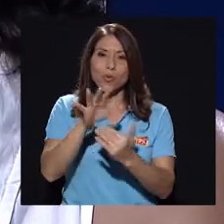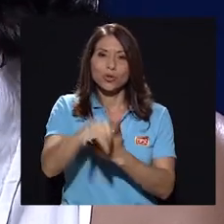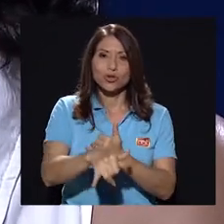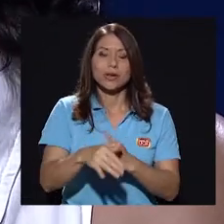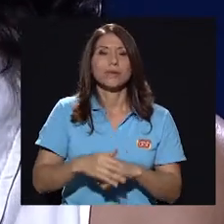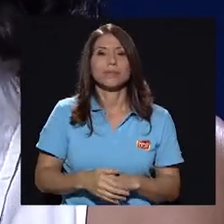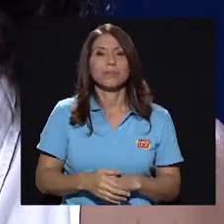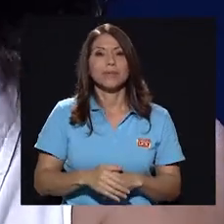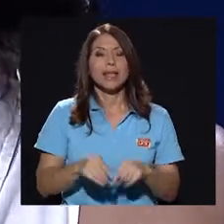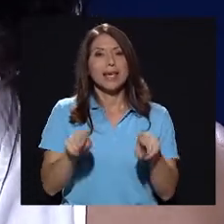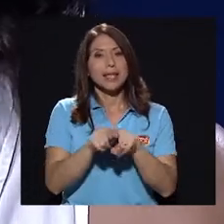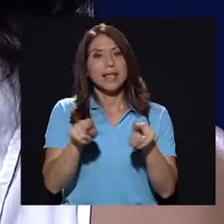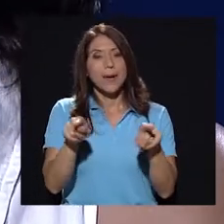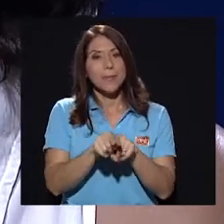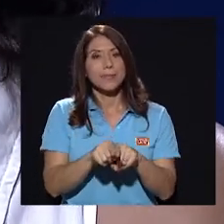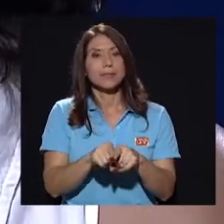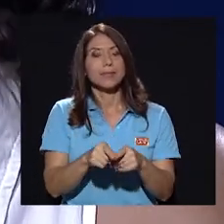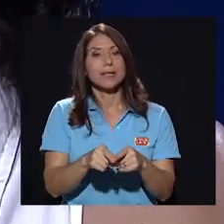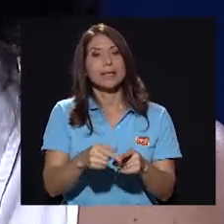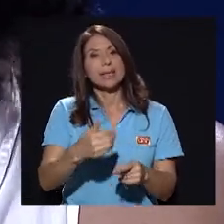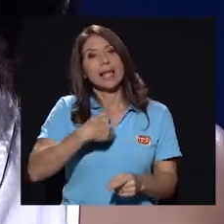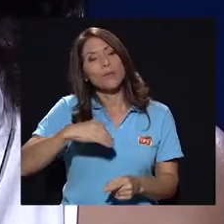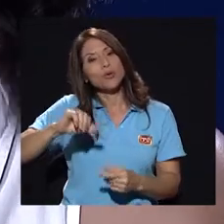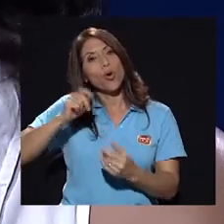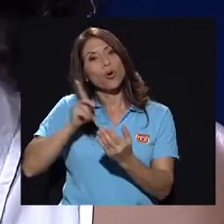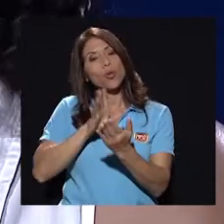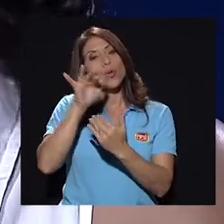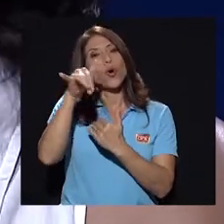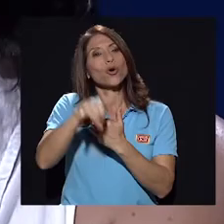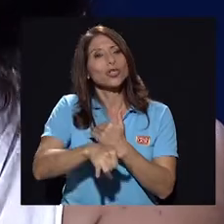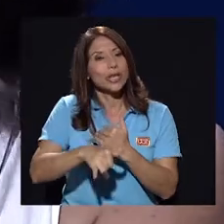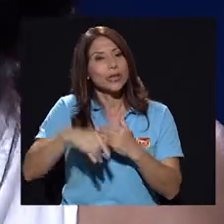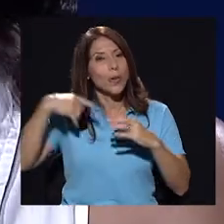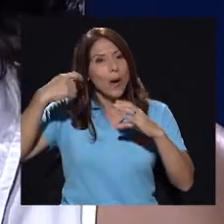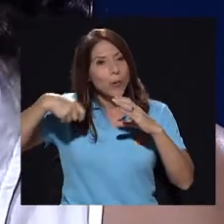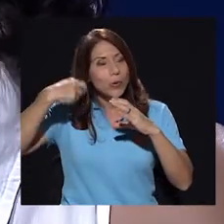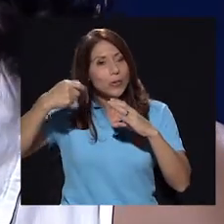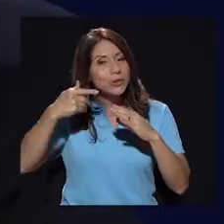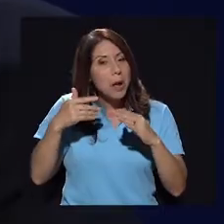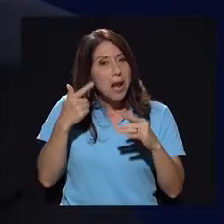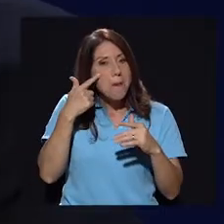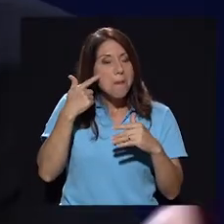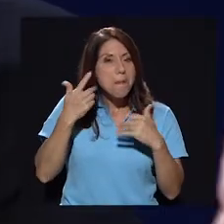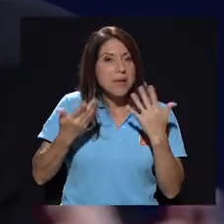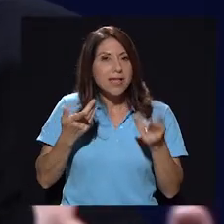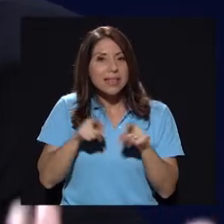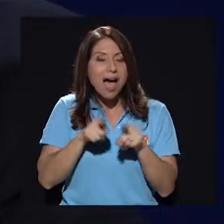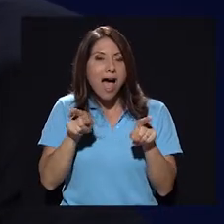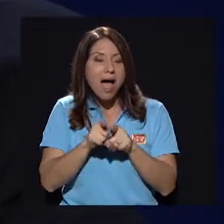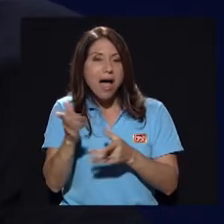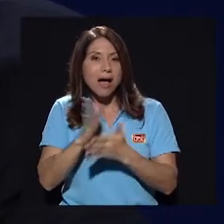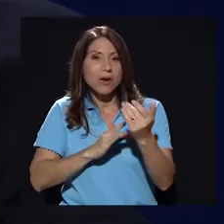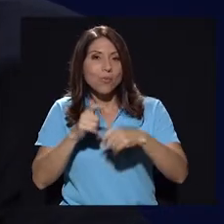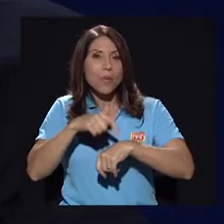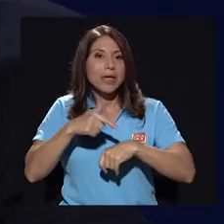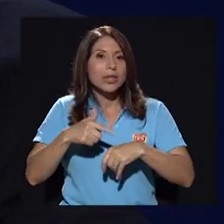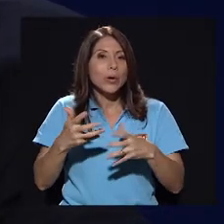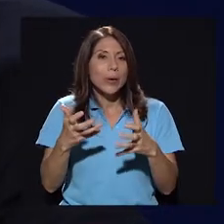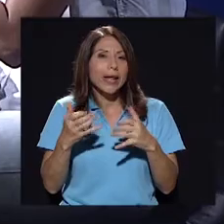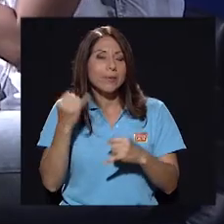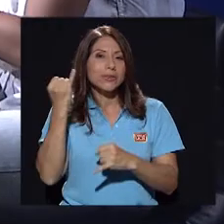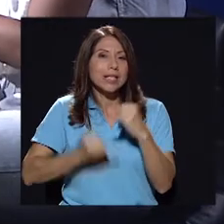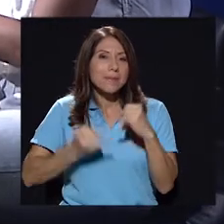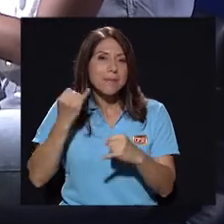proyecto y también tenemos otro proyecto audiovisual ahí como a la vista que queremos también en algún momento